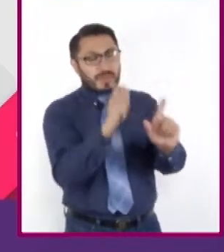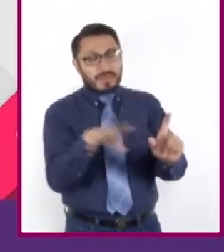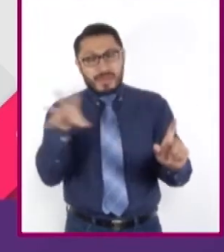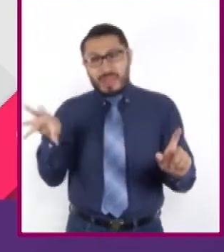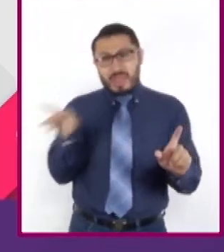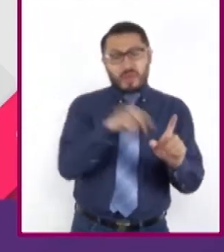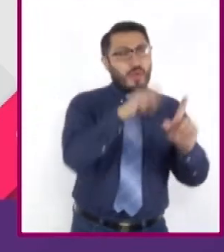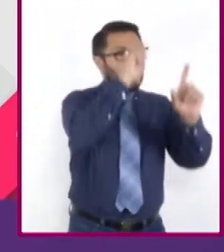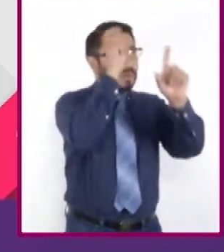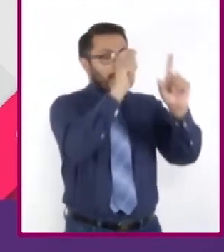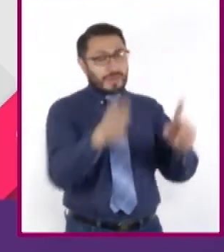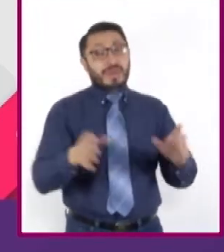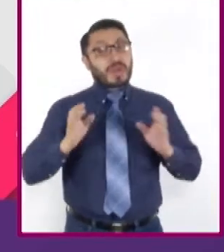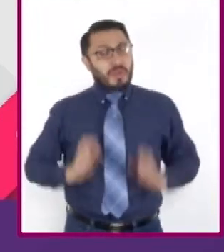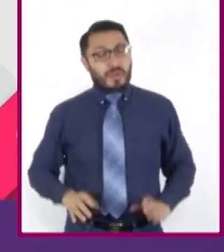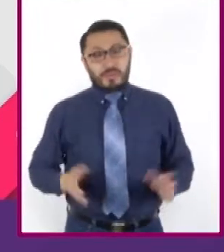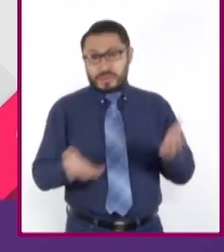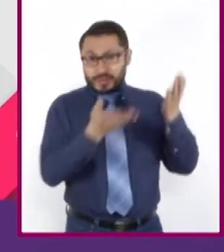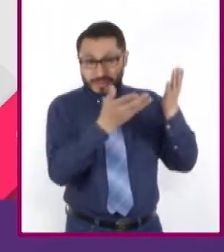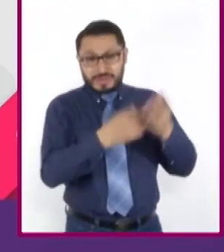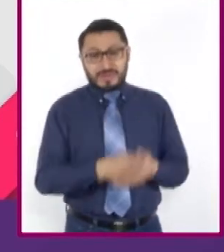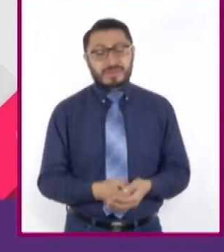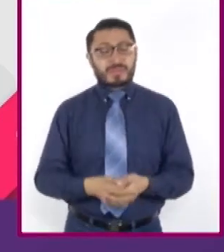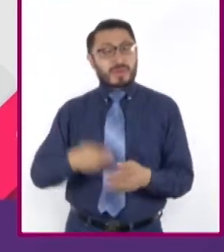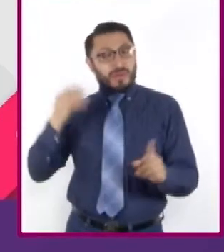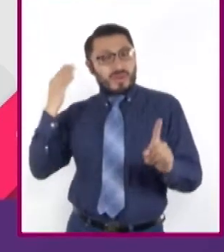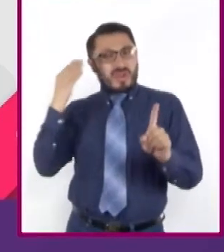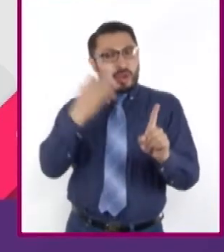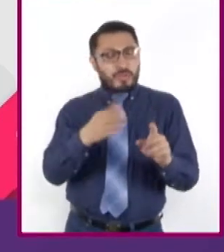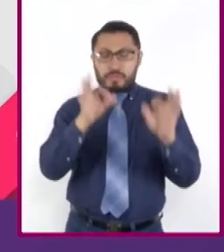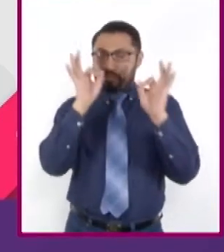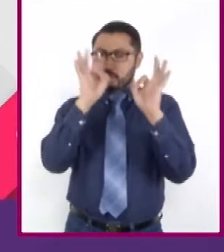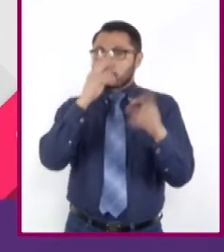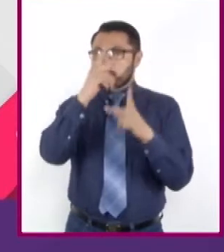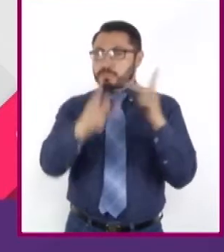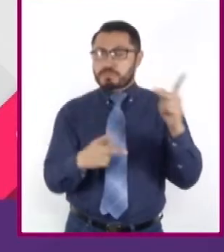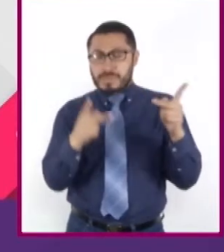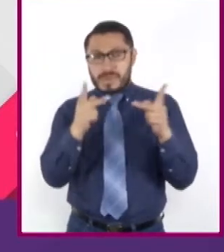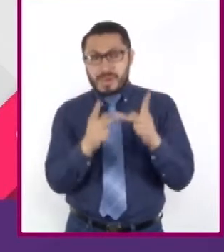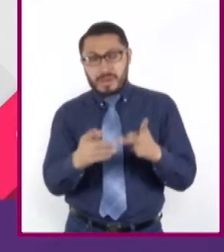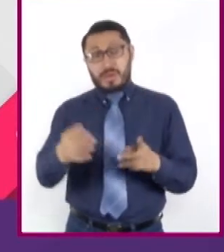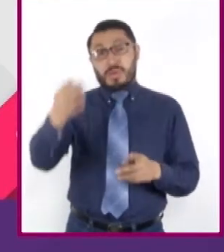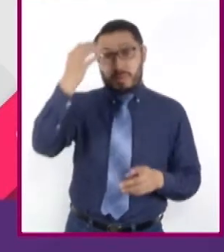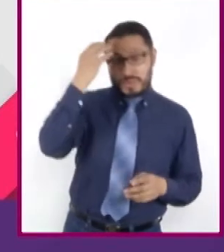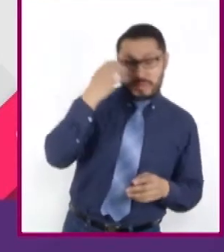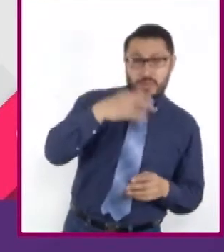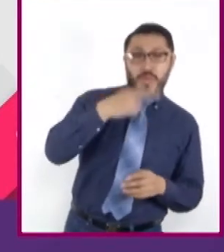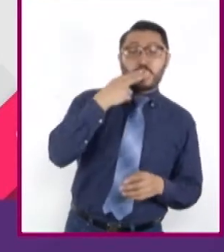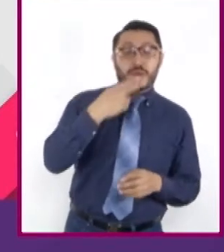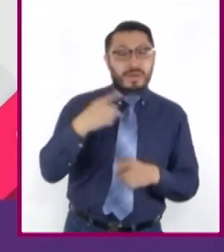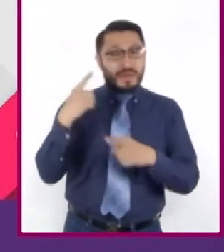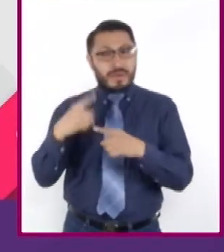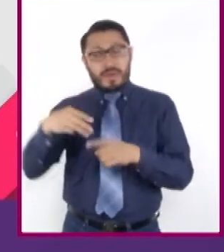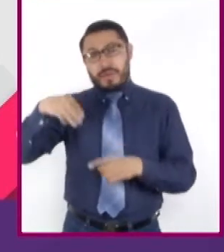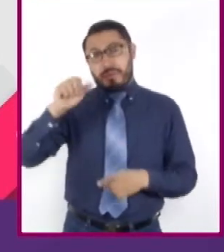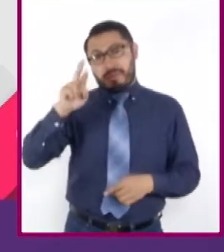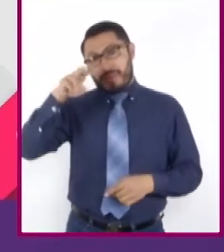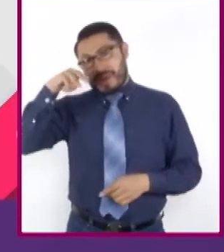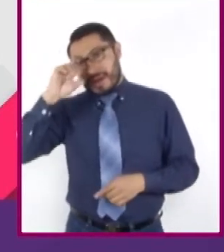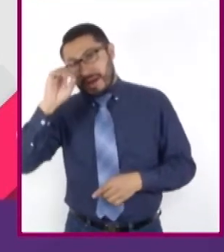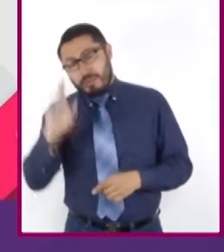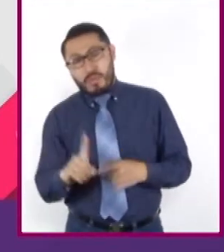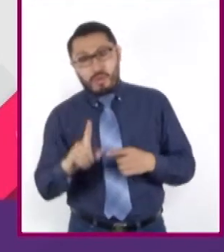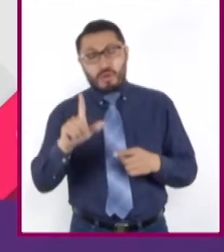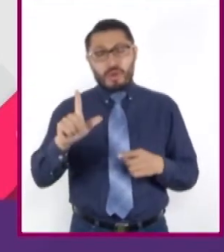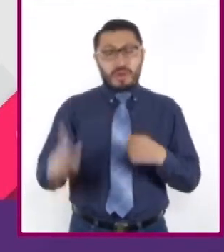sensaciones de la vida real, buscando la perfección, experimentando con materiales como el mármol, el vitral, entre